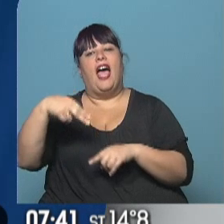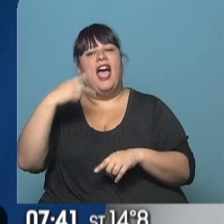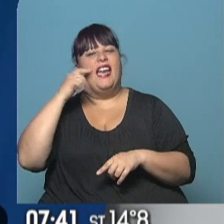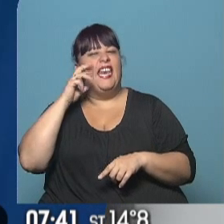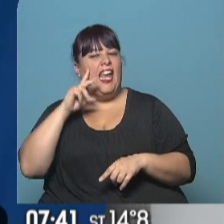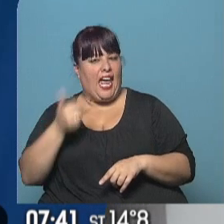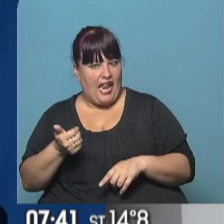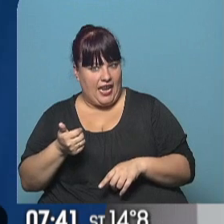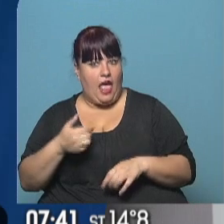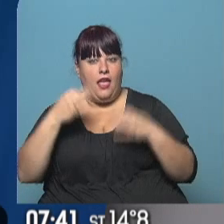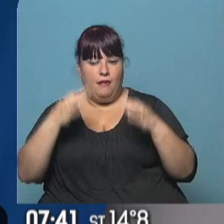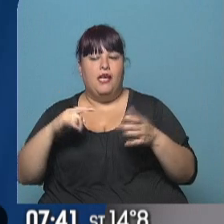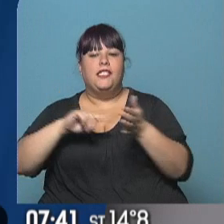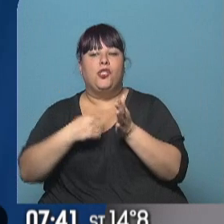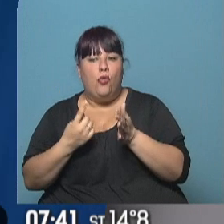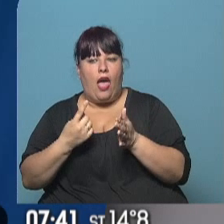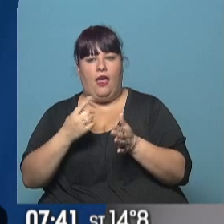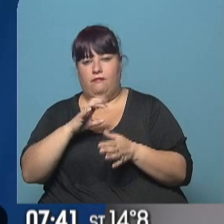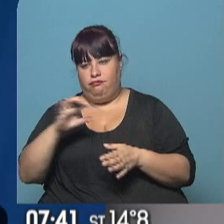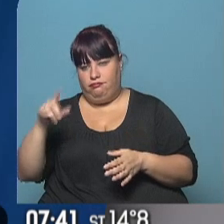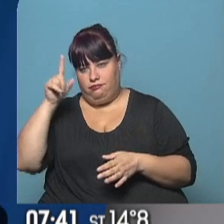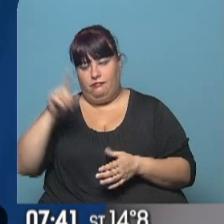Nigeria. Será en la ciudad de Krasnodar.